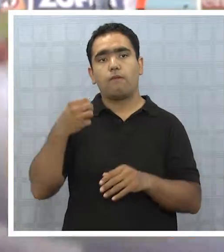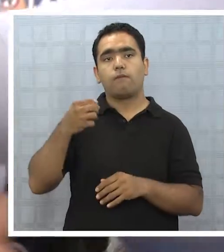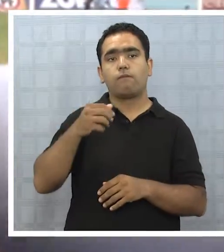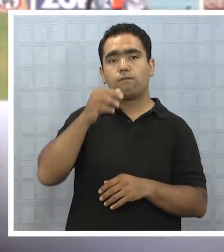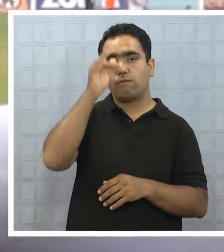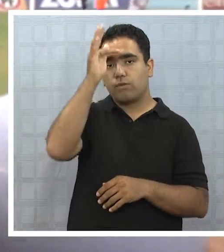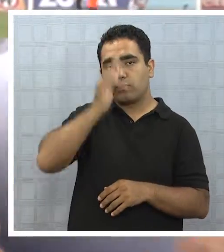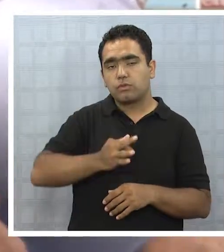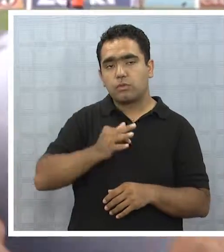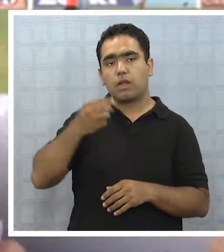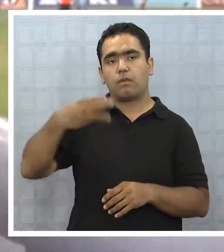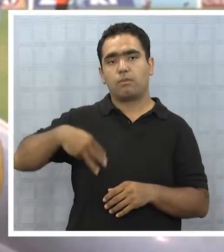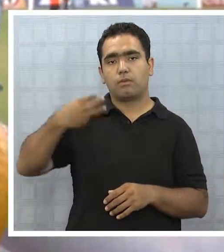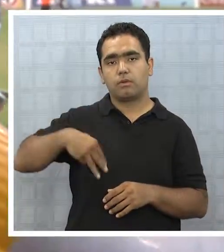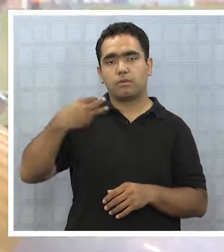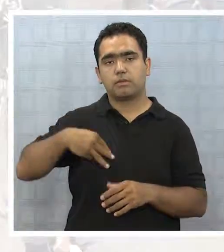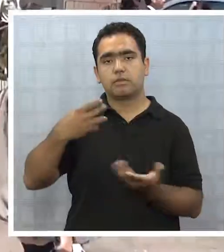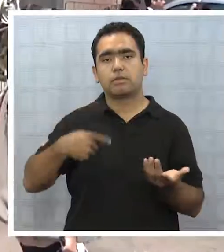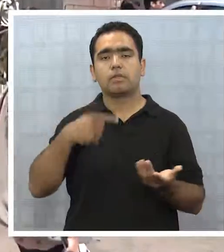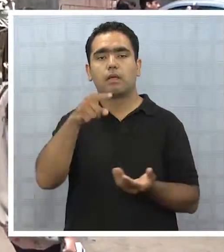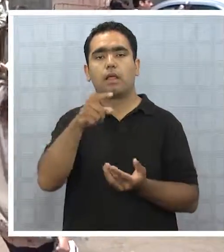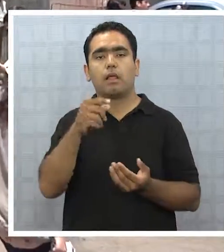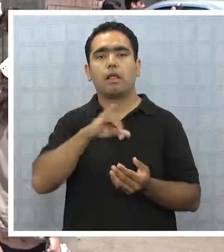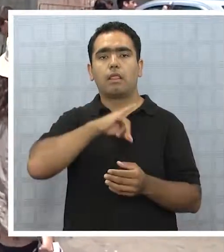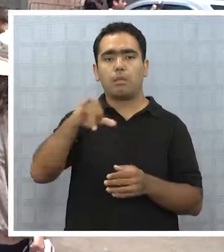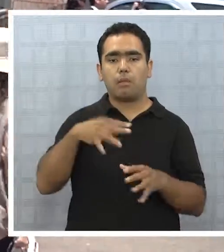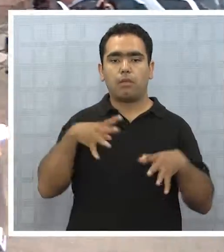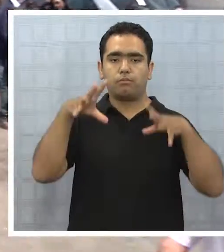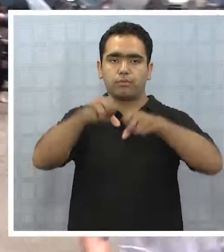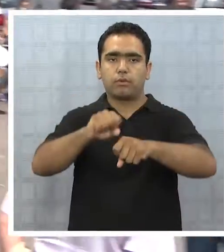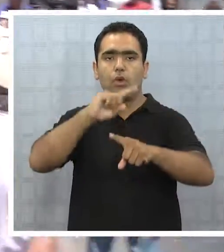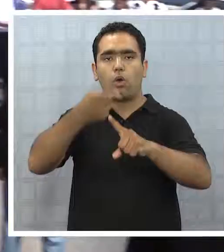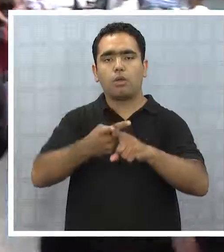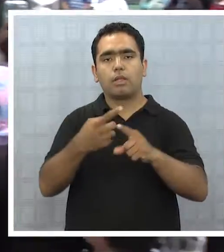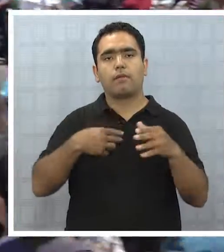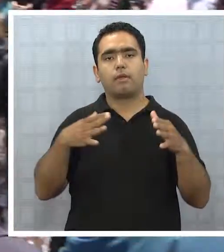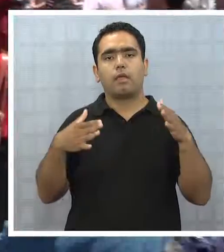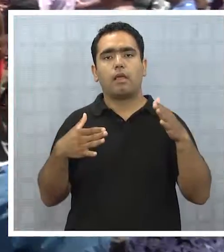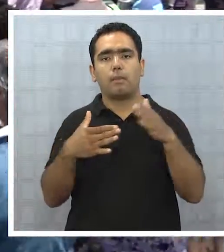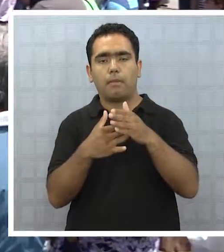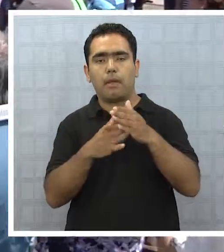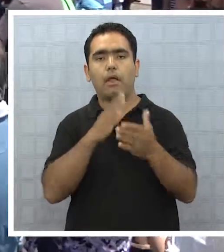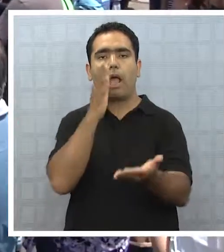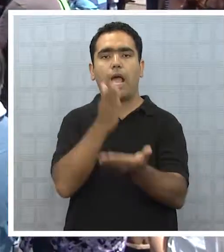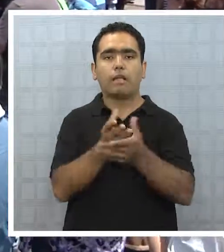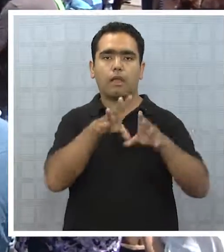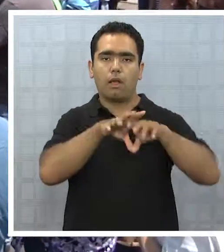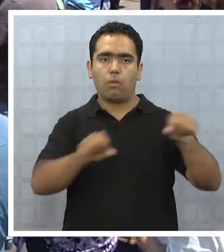funcionarios municipales retoman su movilización mientras no se llegue a acuerdo con el Ejecutivo.